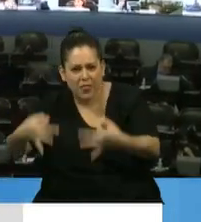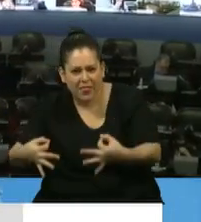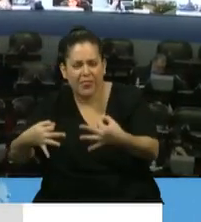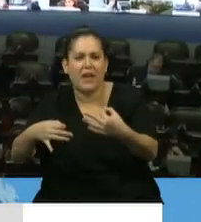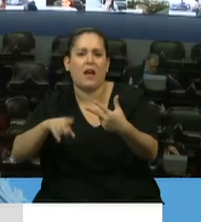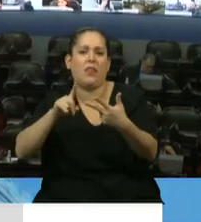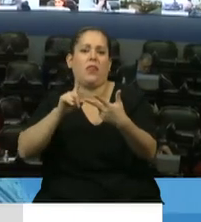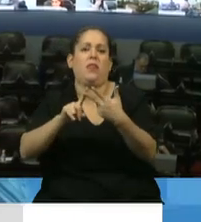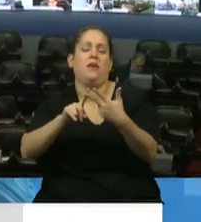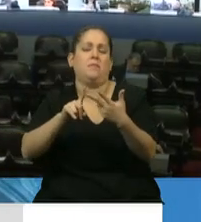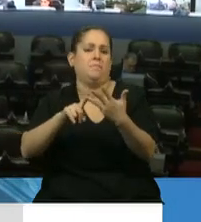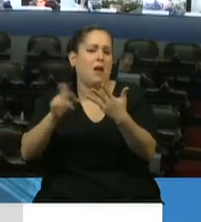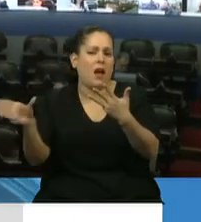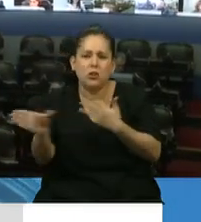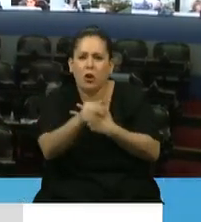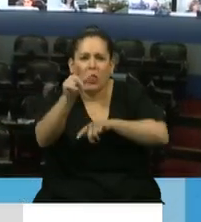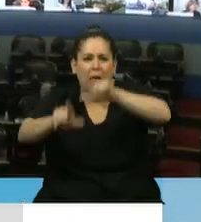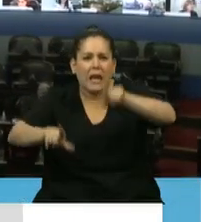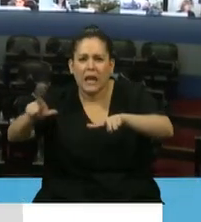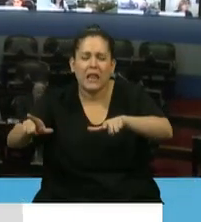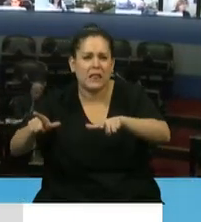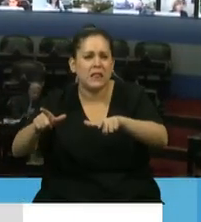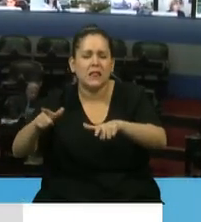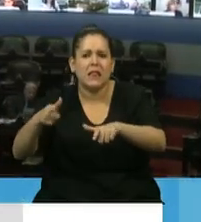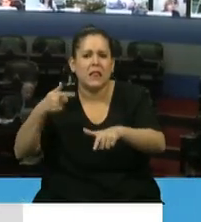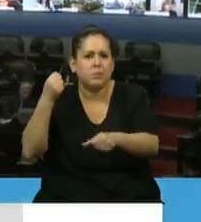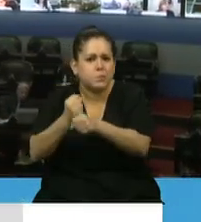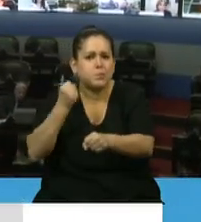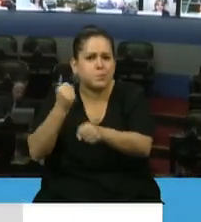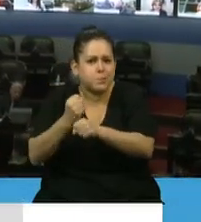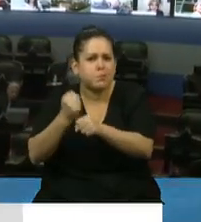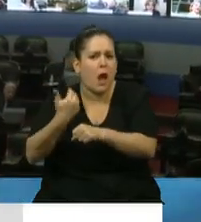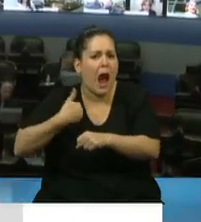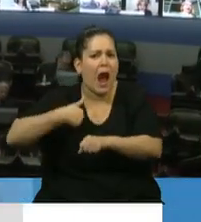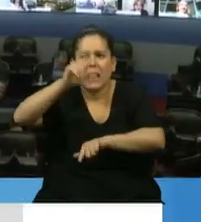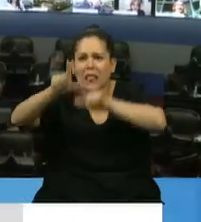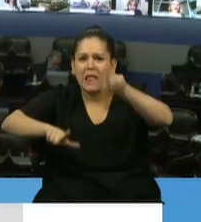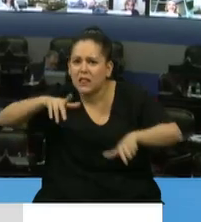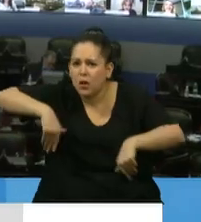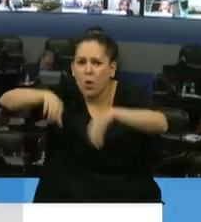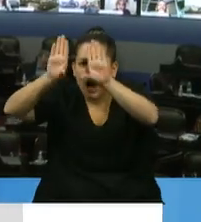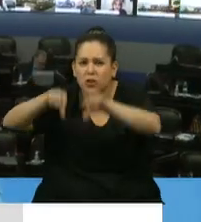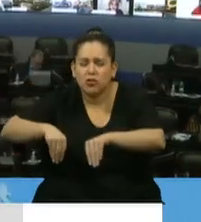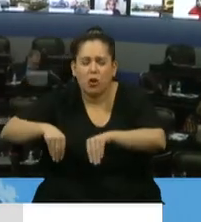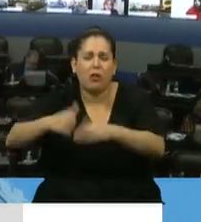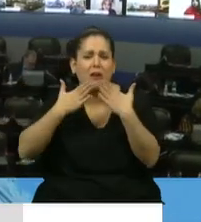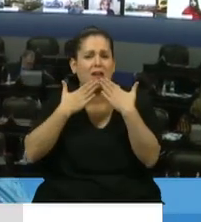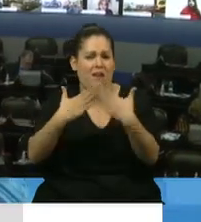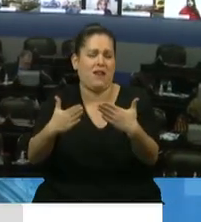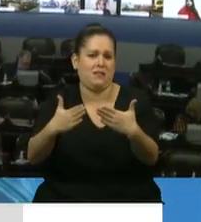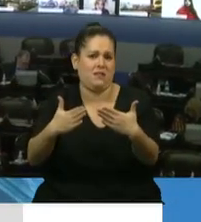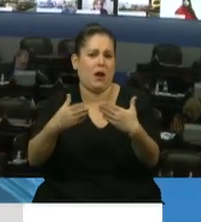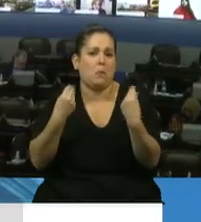basureros, a los intendentes, todos los que hicieron esfuerzos, yo diría a todos los argentinos y a todos los salteños, porque gracias, sinceramente,